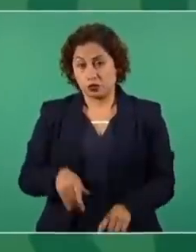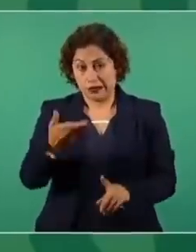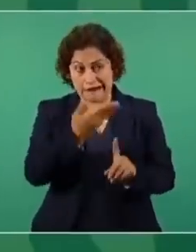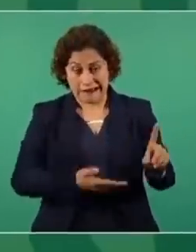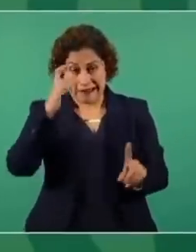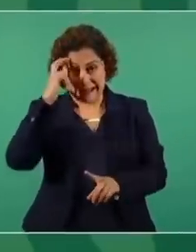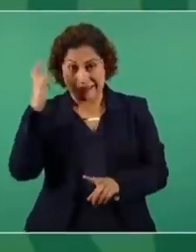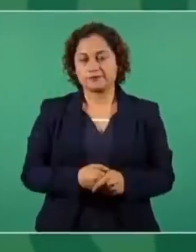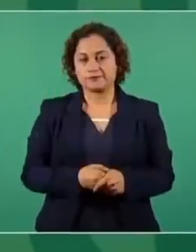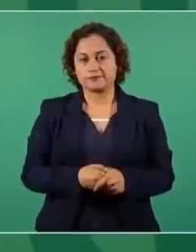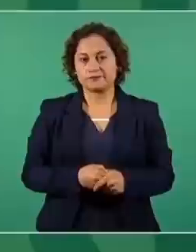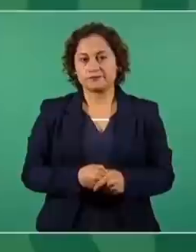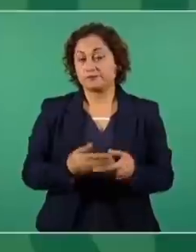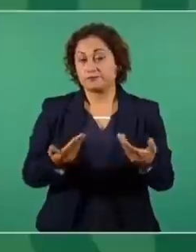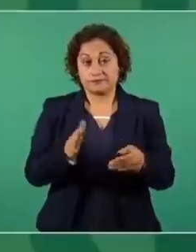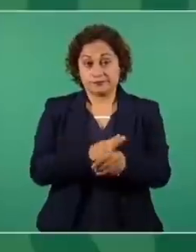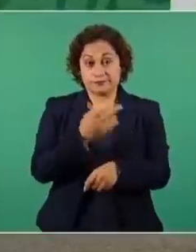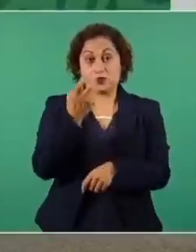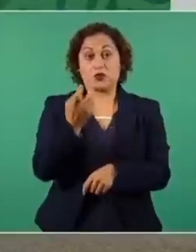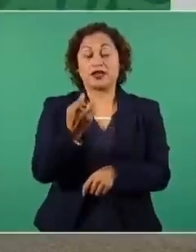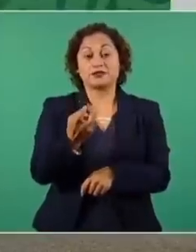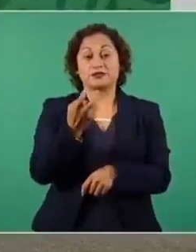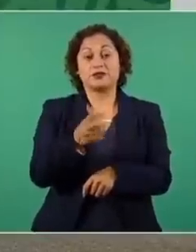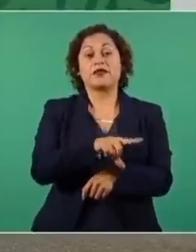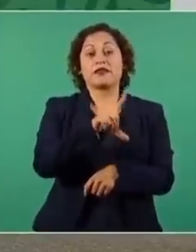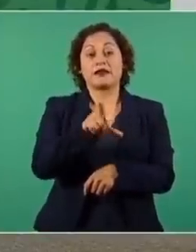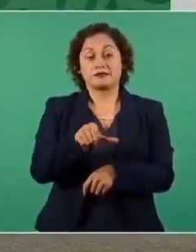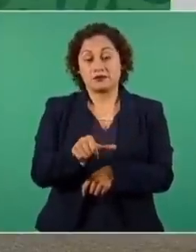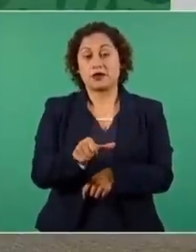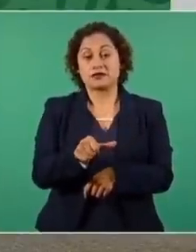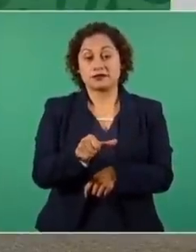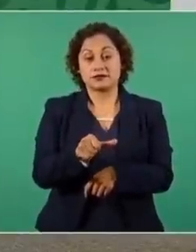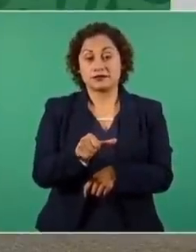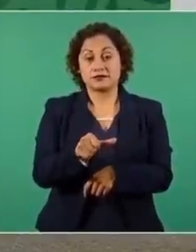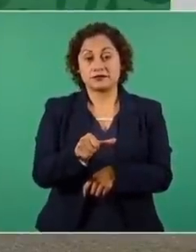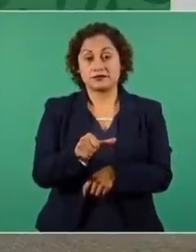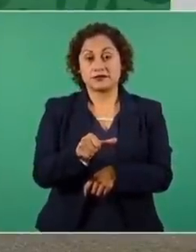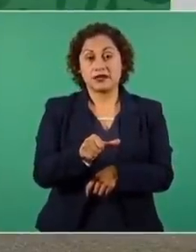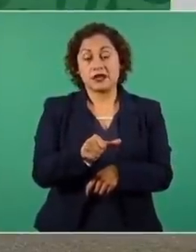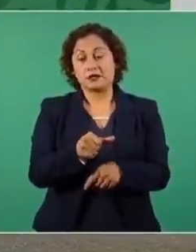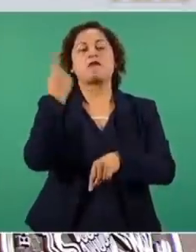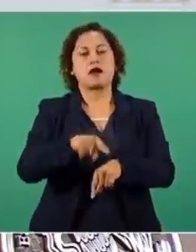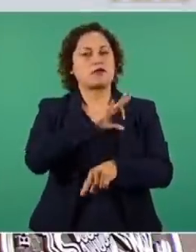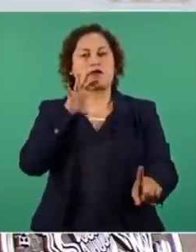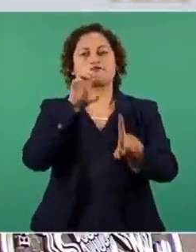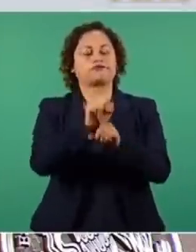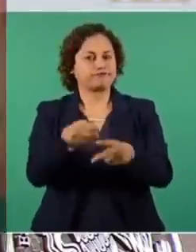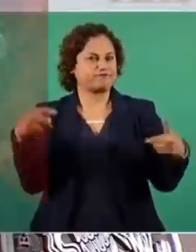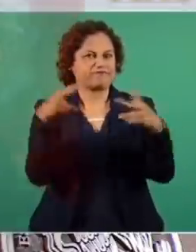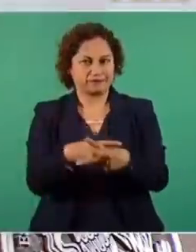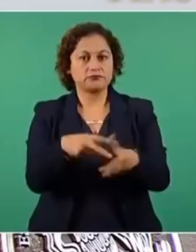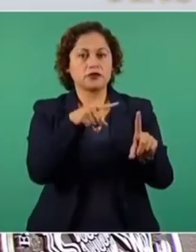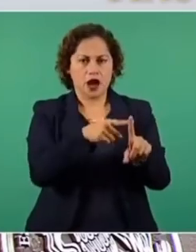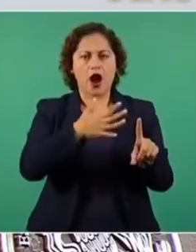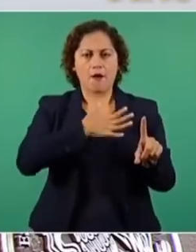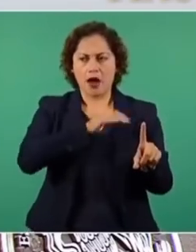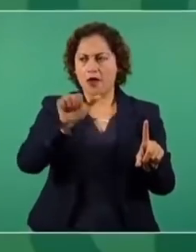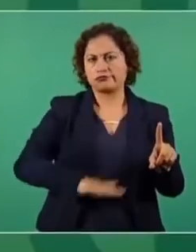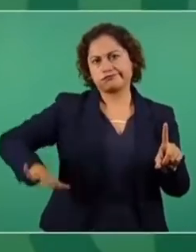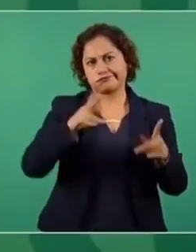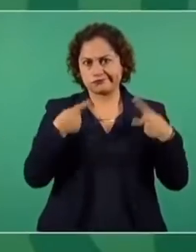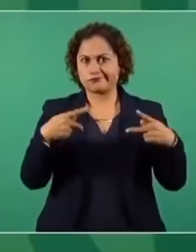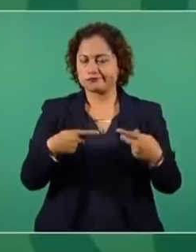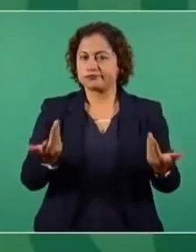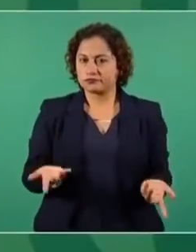excepcional, por eso lo trataron con tanta saña. Entonces, ese